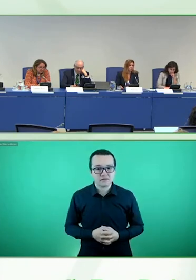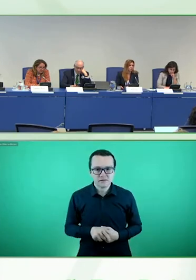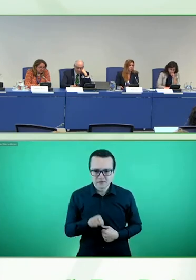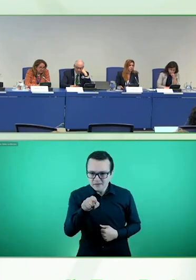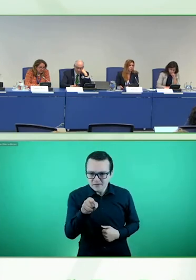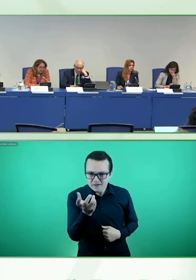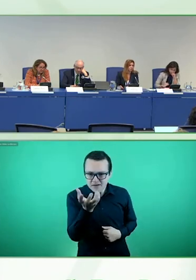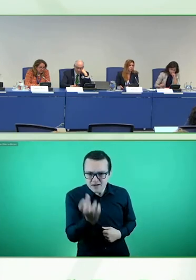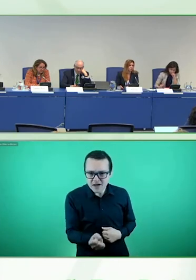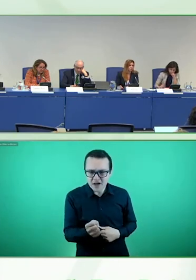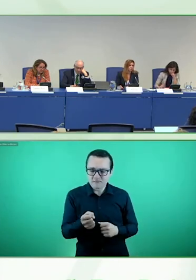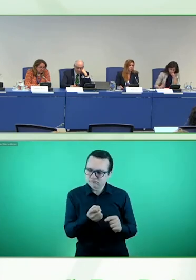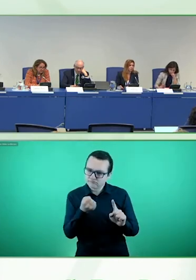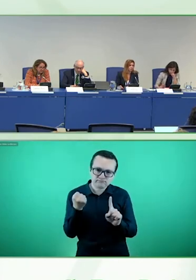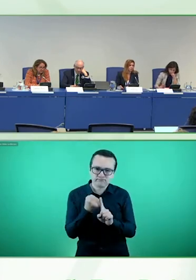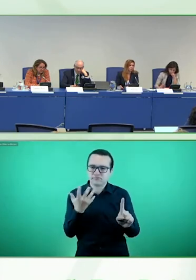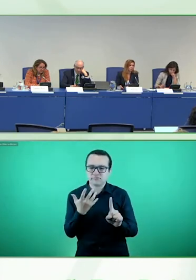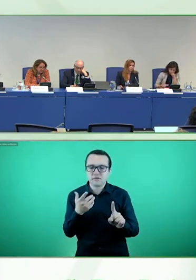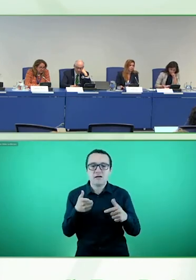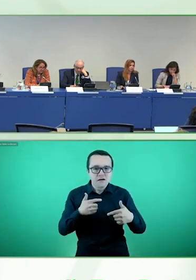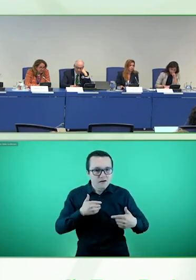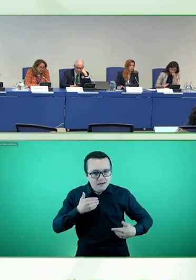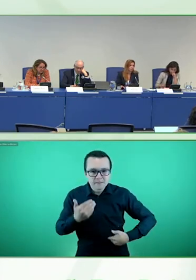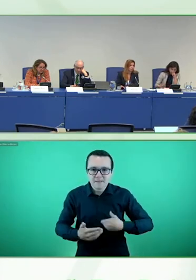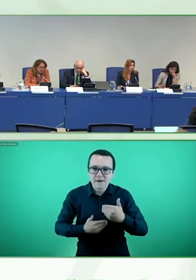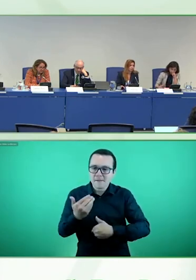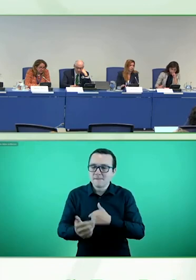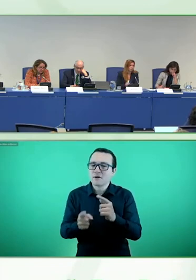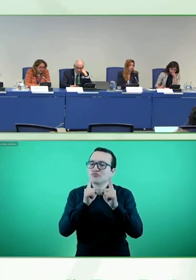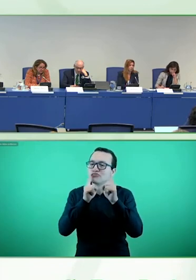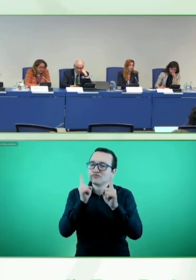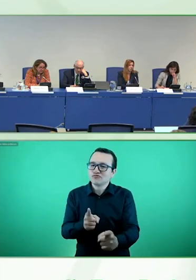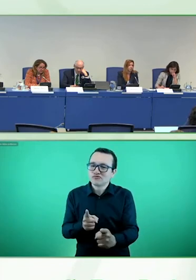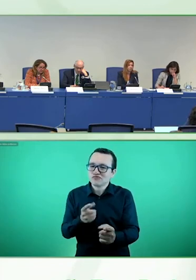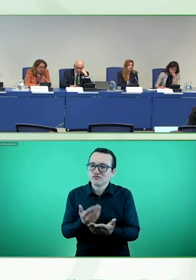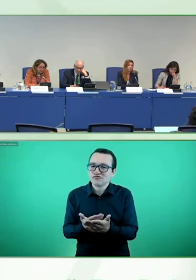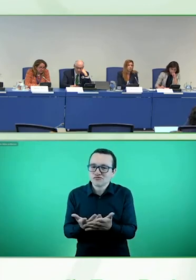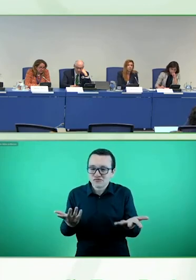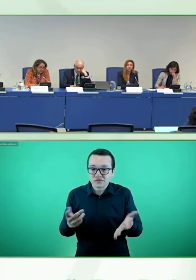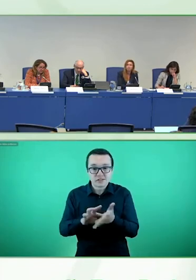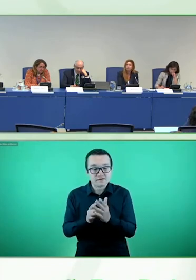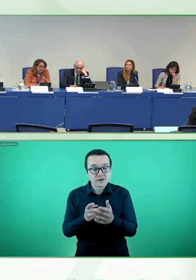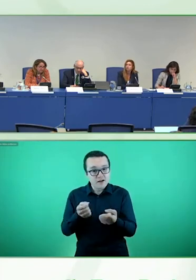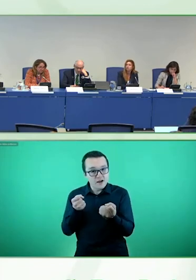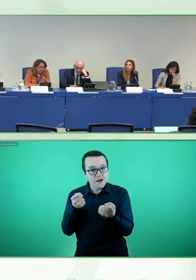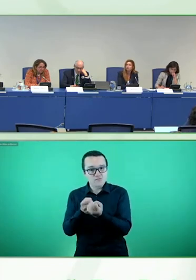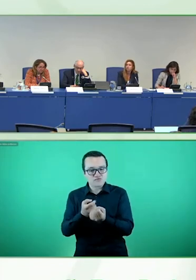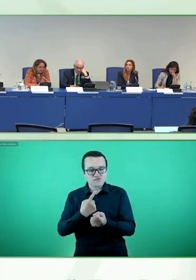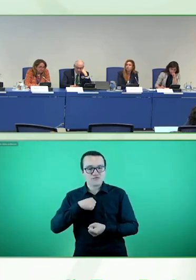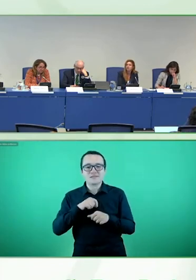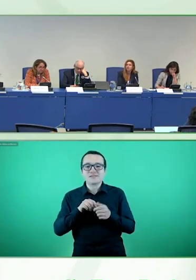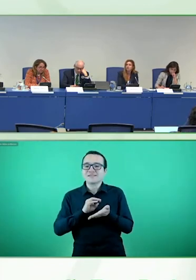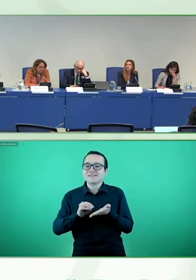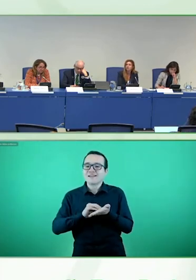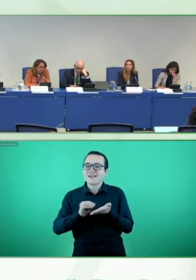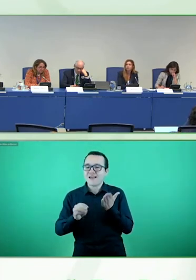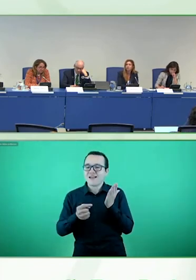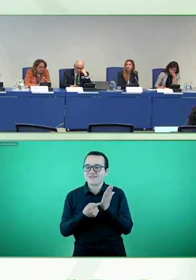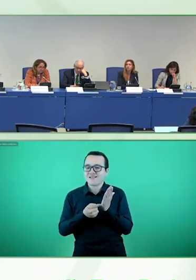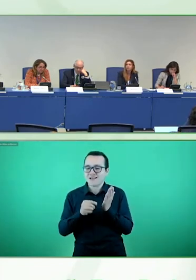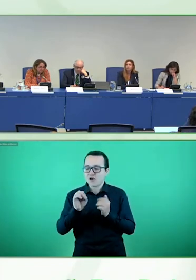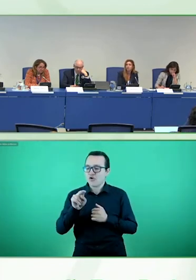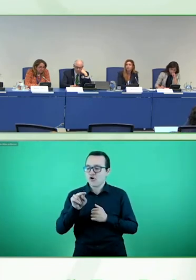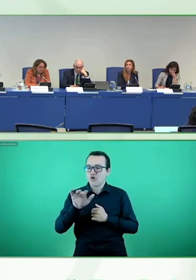es una realidad también a través del apoyo en la Secretaría Técnica por parte del Grupo Social 11. Pero permítame que hoy me